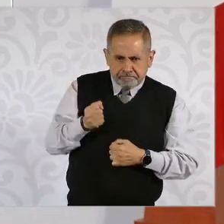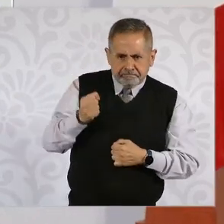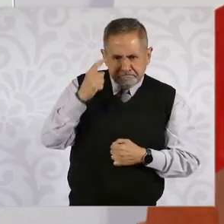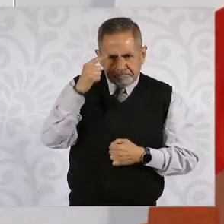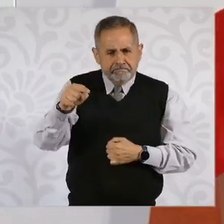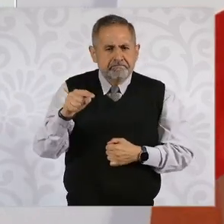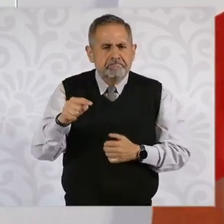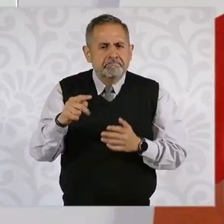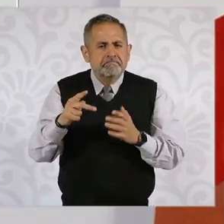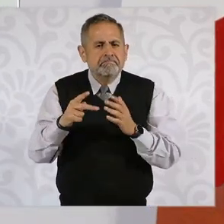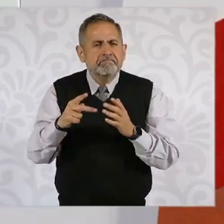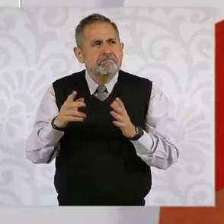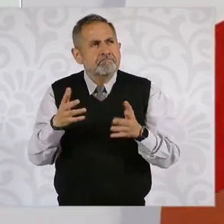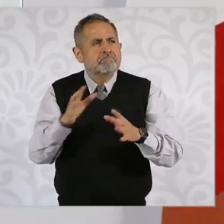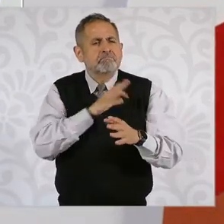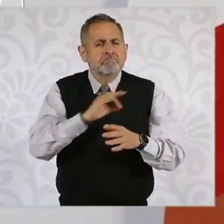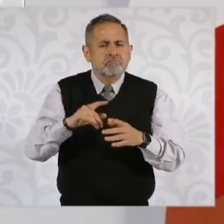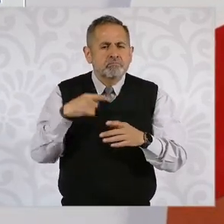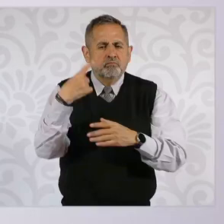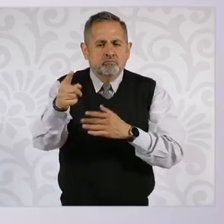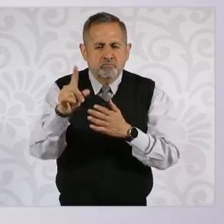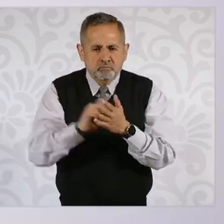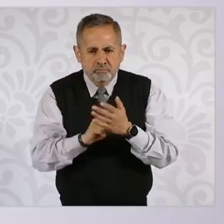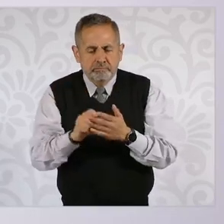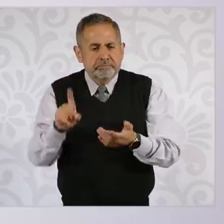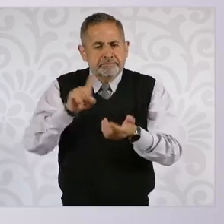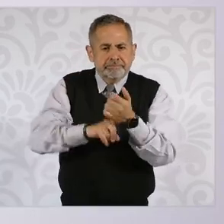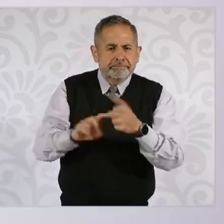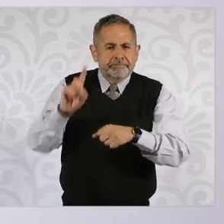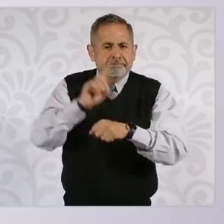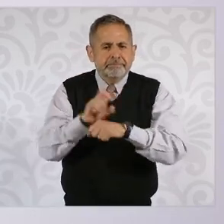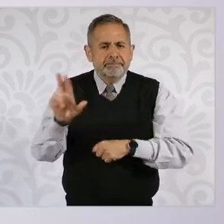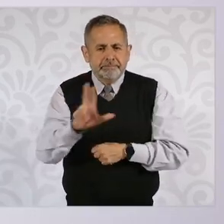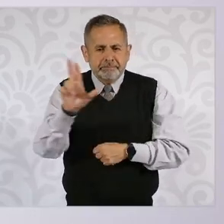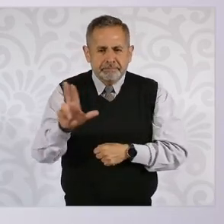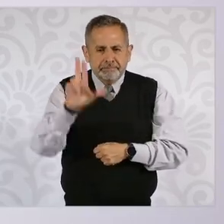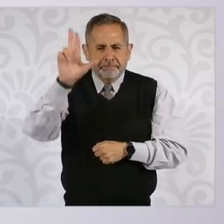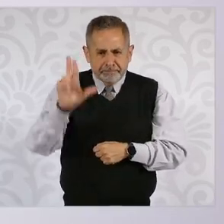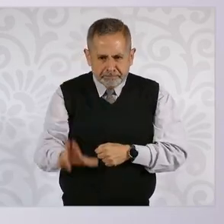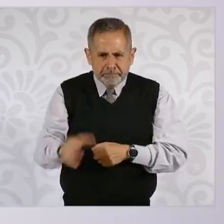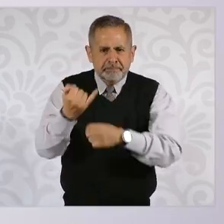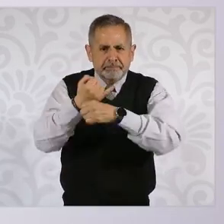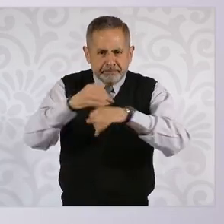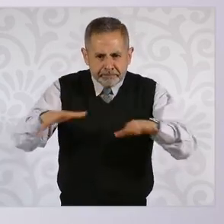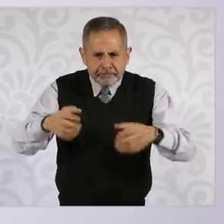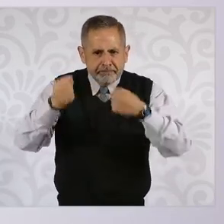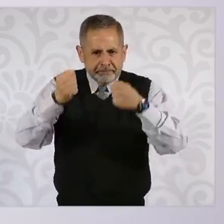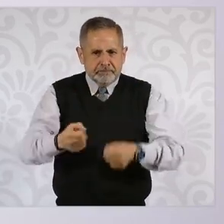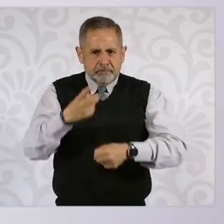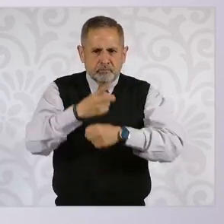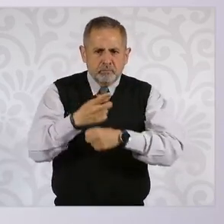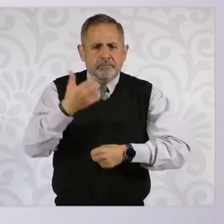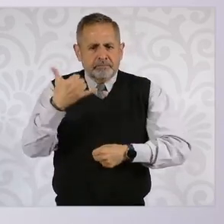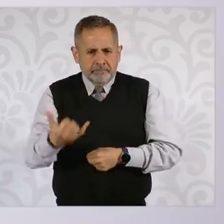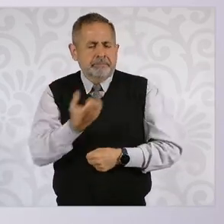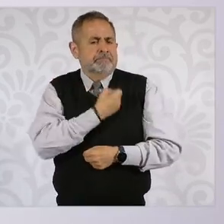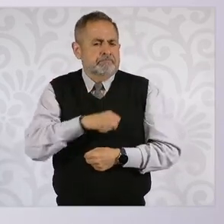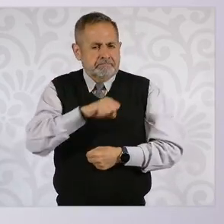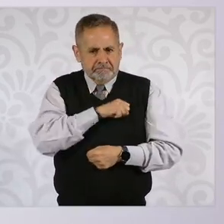regresar a partir del próximo mes a que los martes haya informe de seguridad e informe de salud.